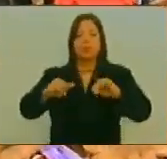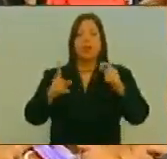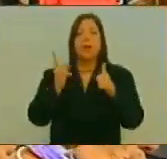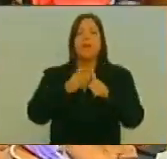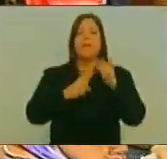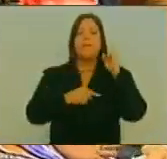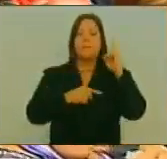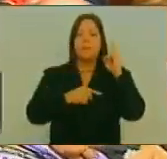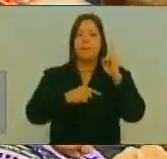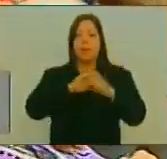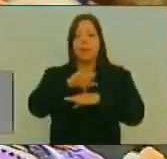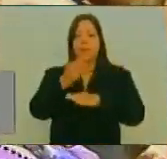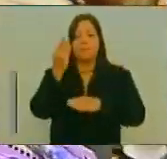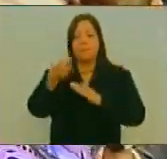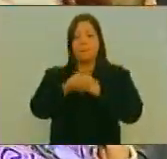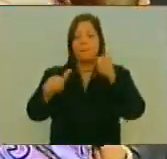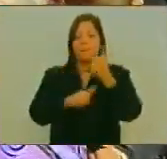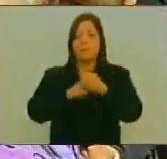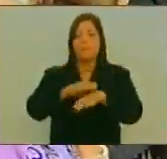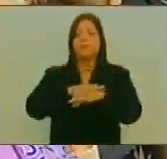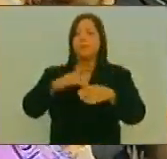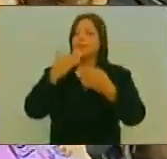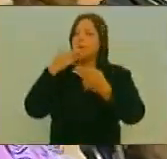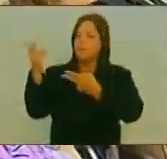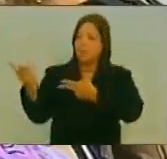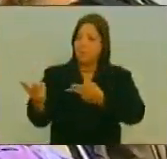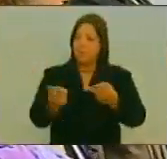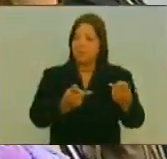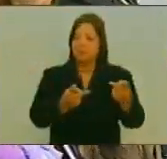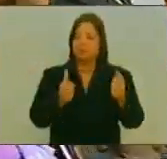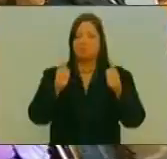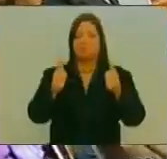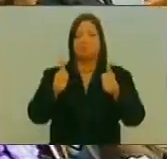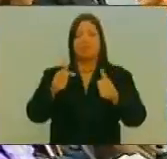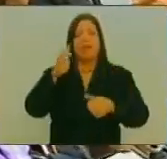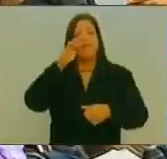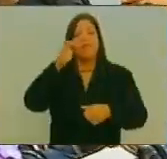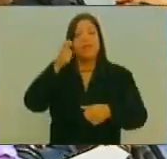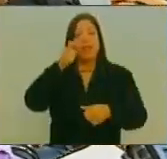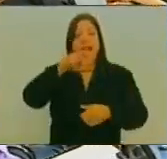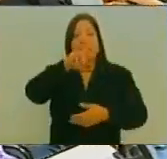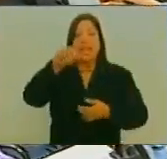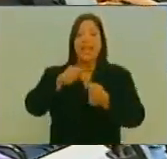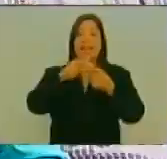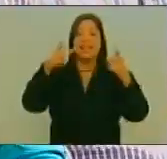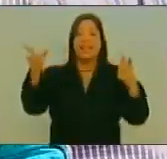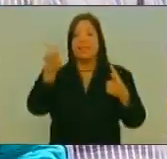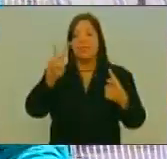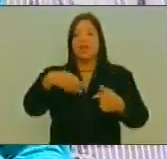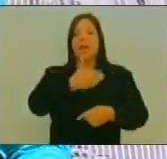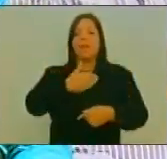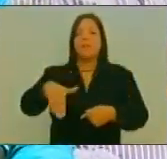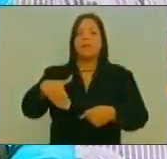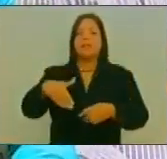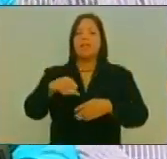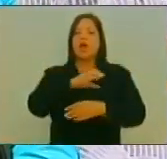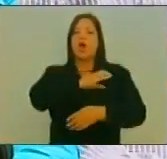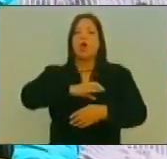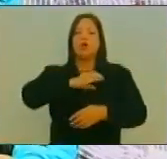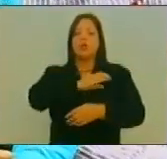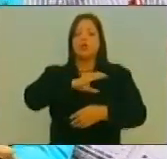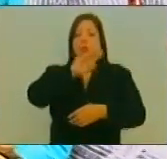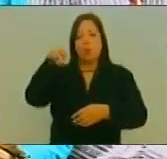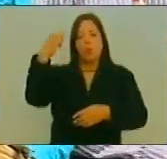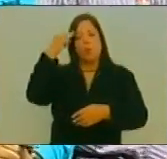vicepresidente dio la bienvenida al doctor Tarek William Saab Fiscal General de la República Y presidente del Consejo Moral